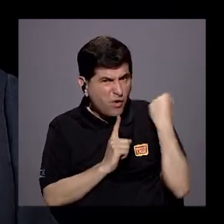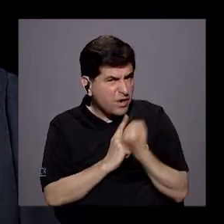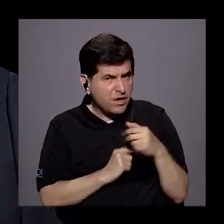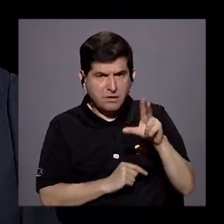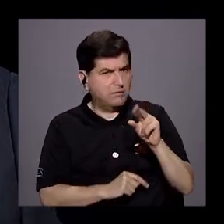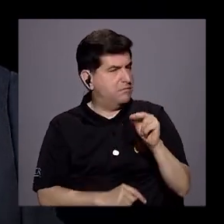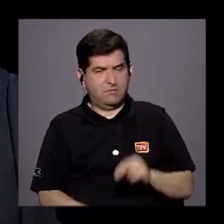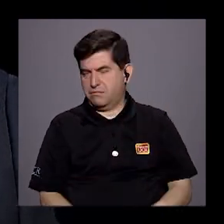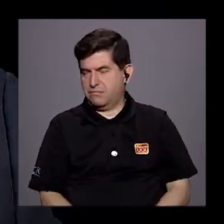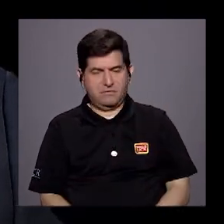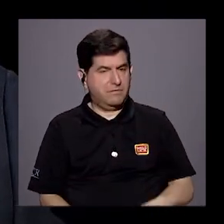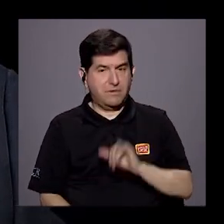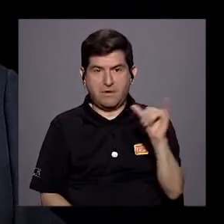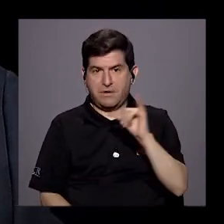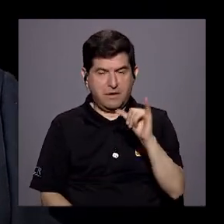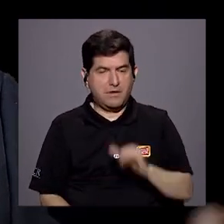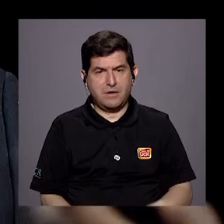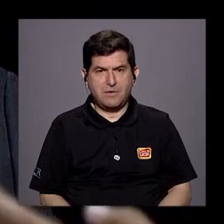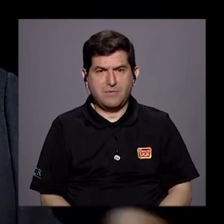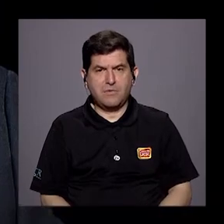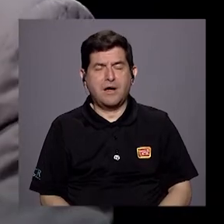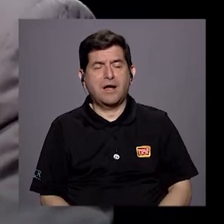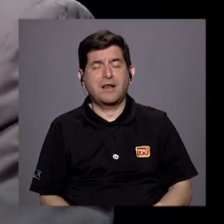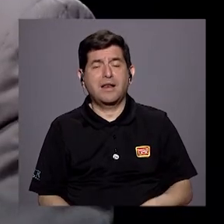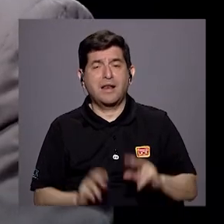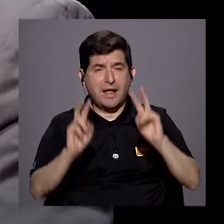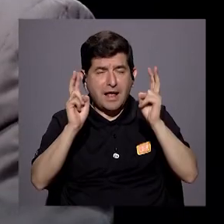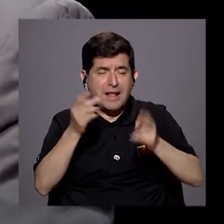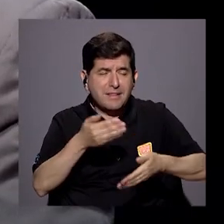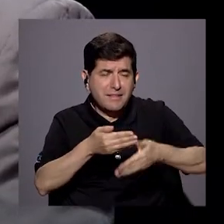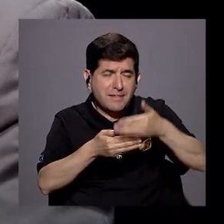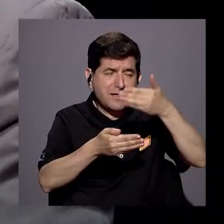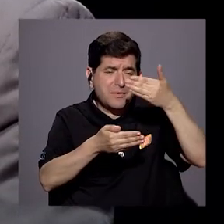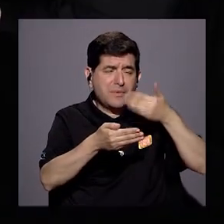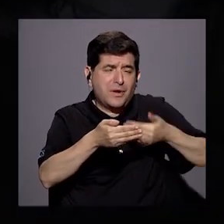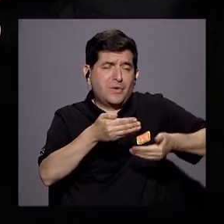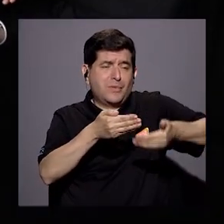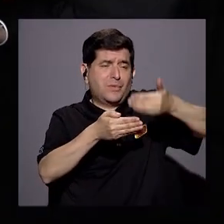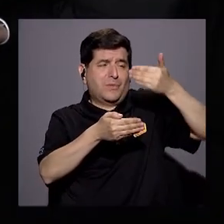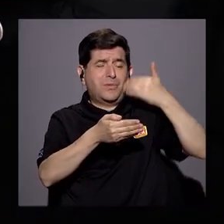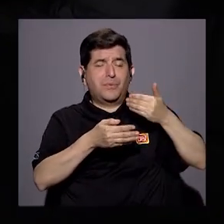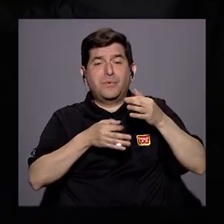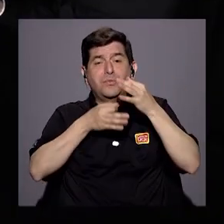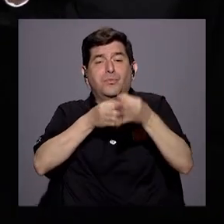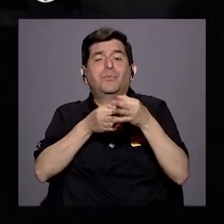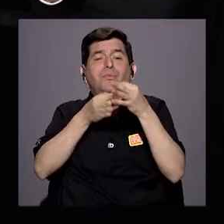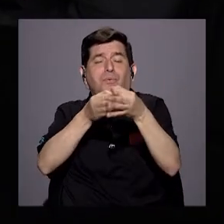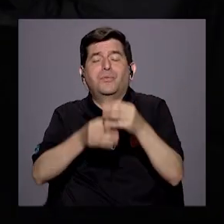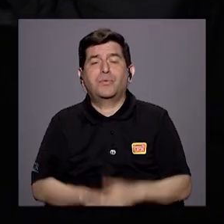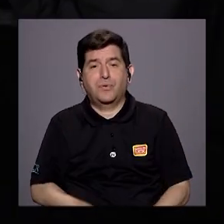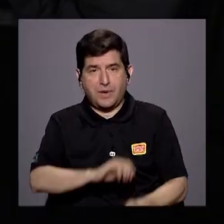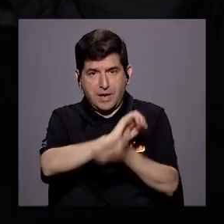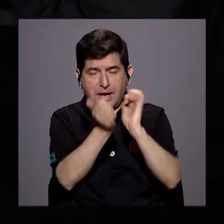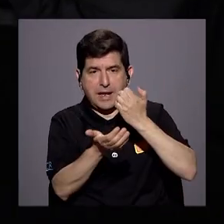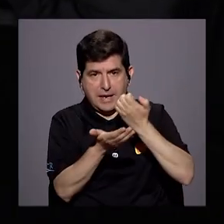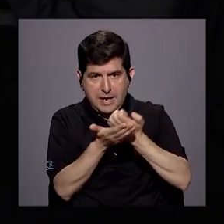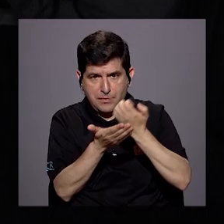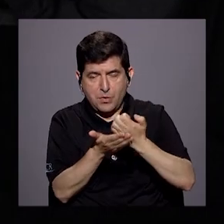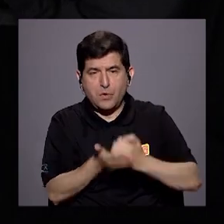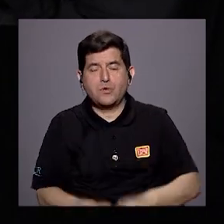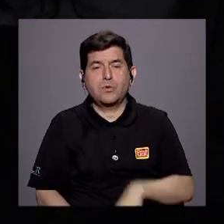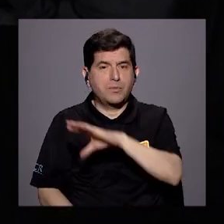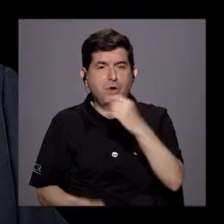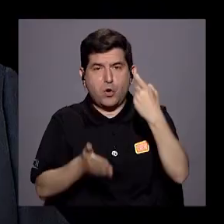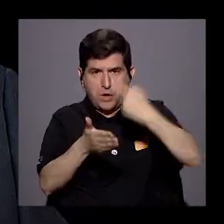es un tema también como el que analizamos anteriormente, un tema que se ha venido postergando. La reforma fiscal. La